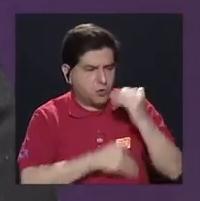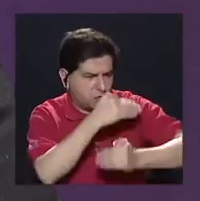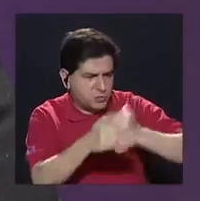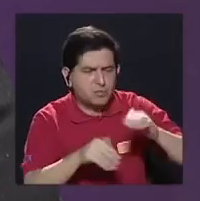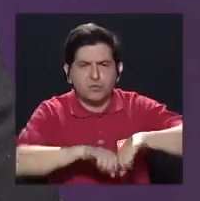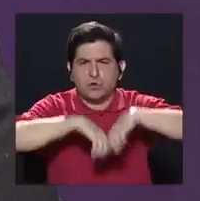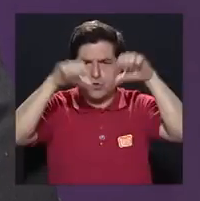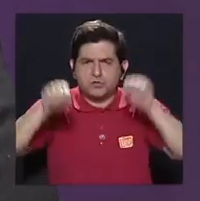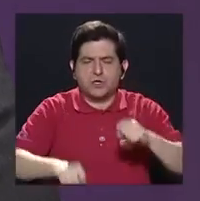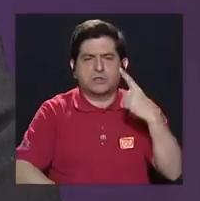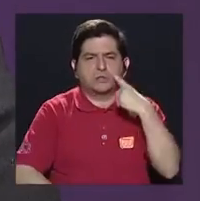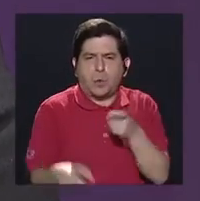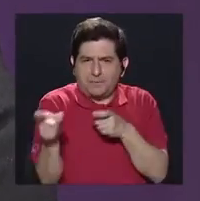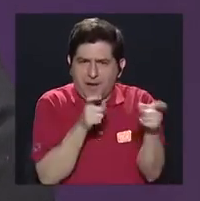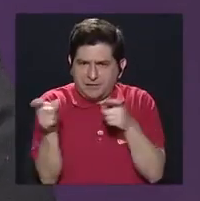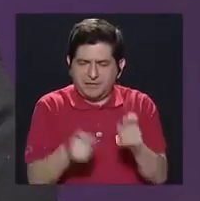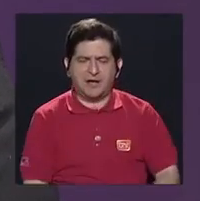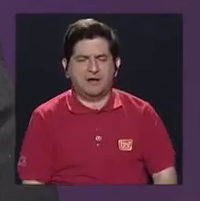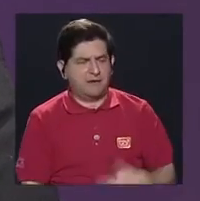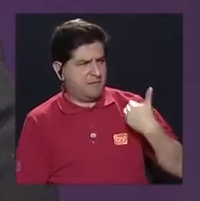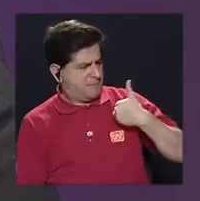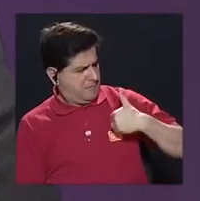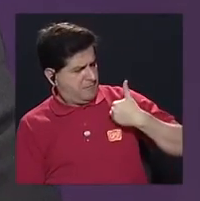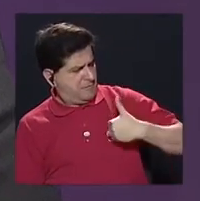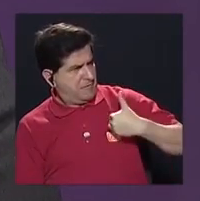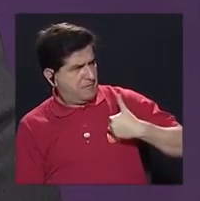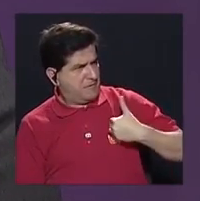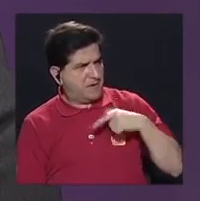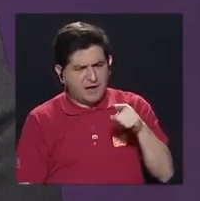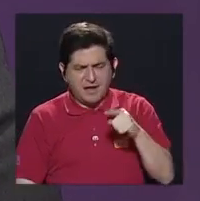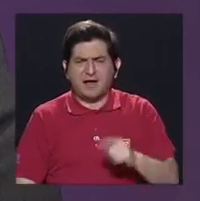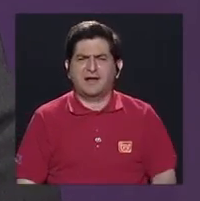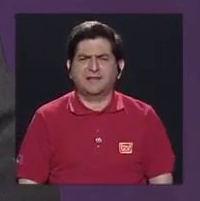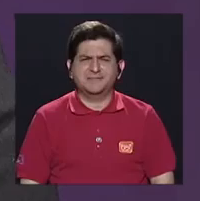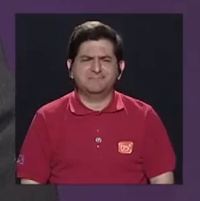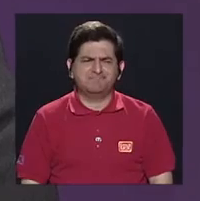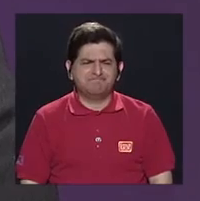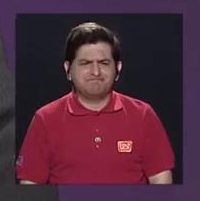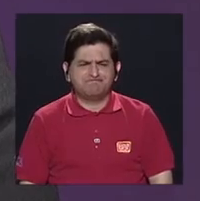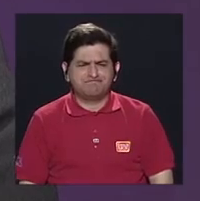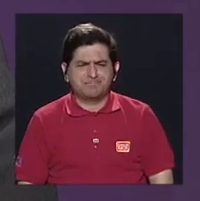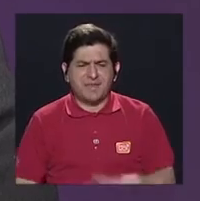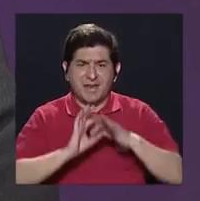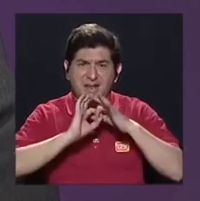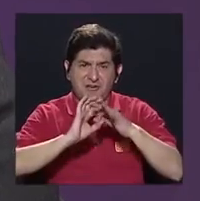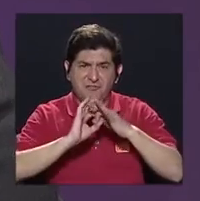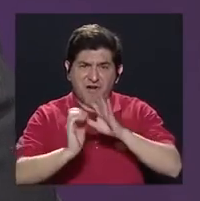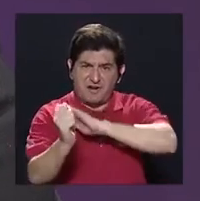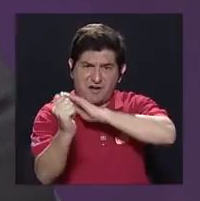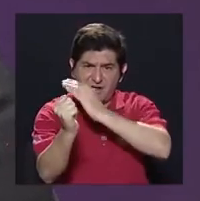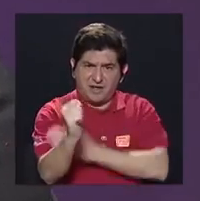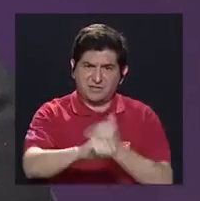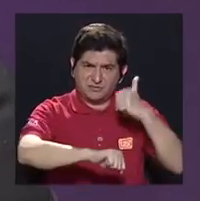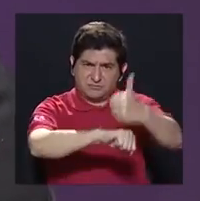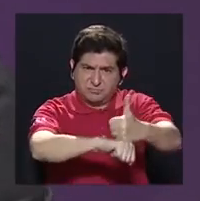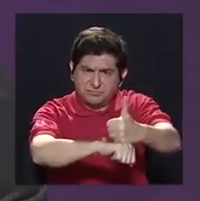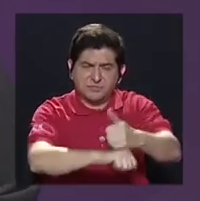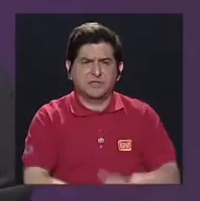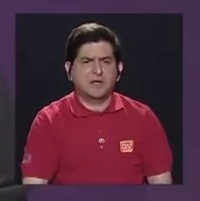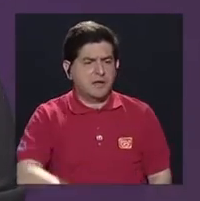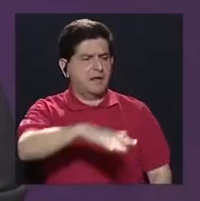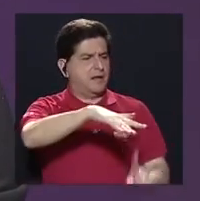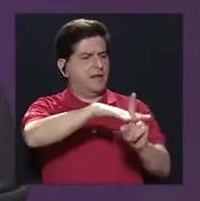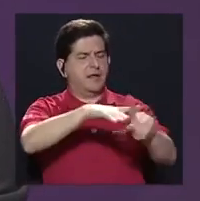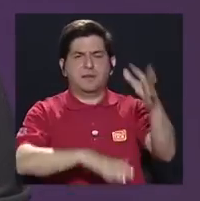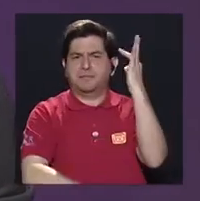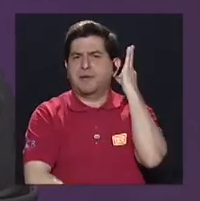que es patriarcal, donde la masculinidad ha venido tomando esta relación de poder. Entonces, aparecemos las